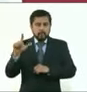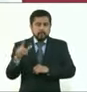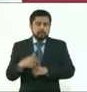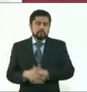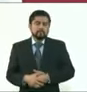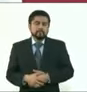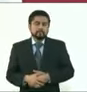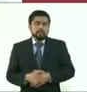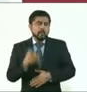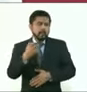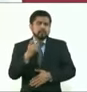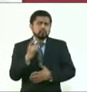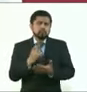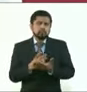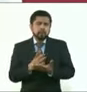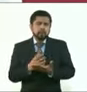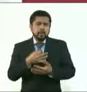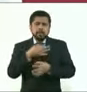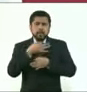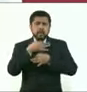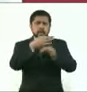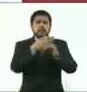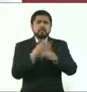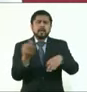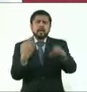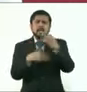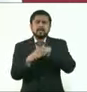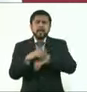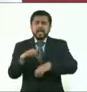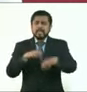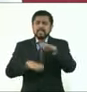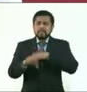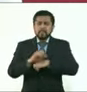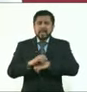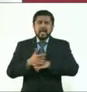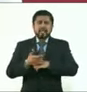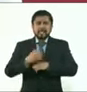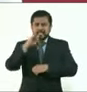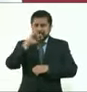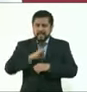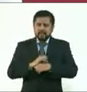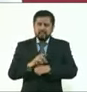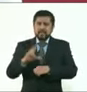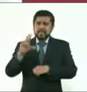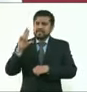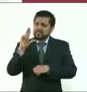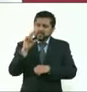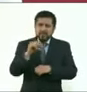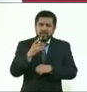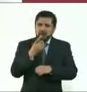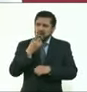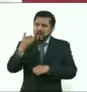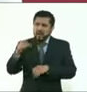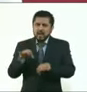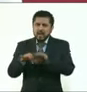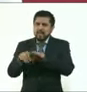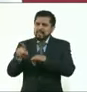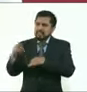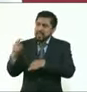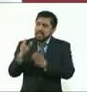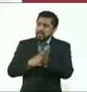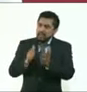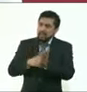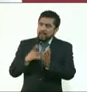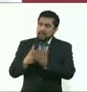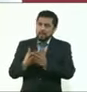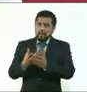insistir a la gente e insistir a los empleadores que no pidan pruebas para poder regresar a trabajar. Y lo vamos a seguir insistiendo.